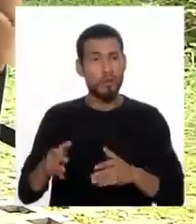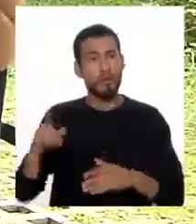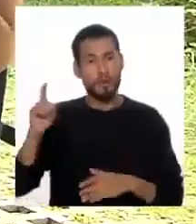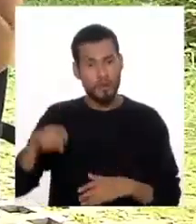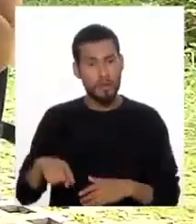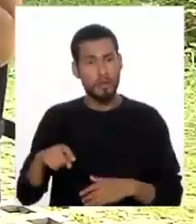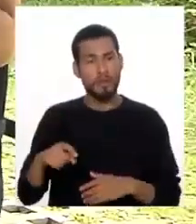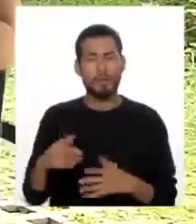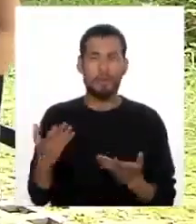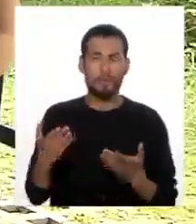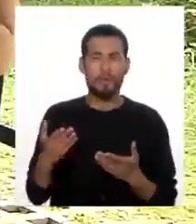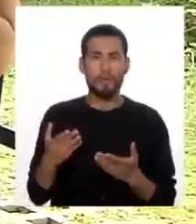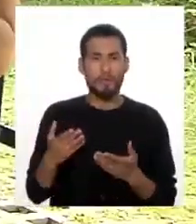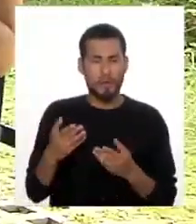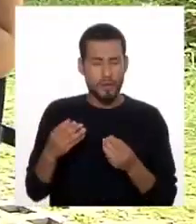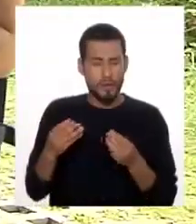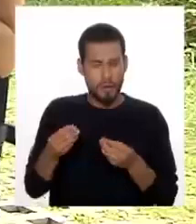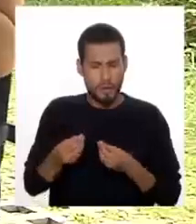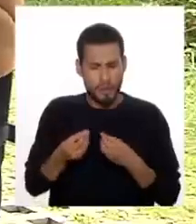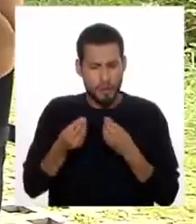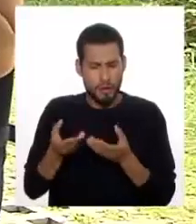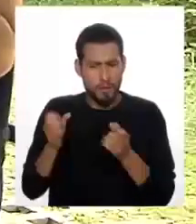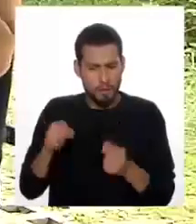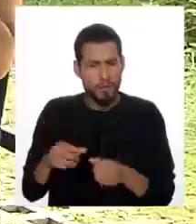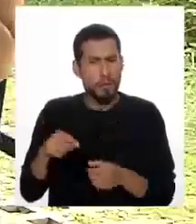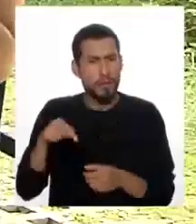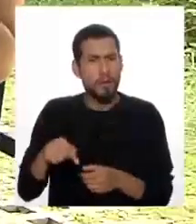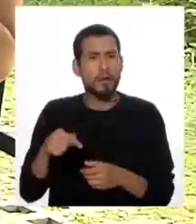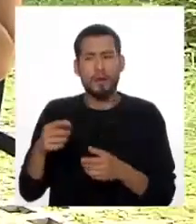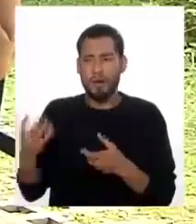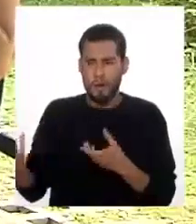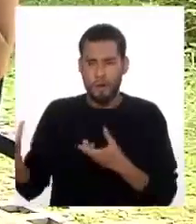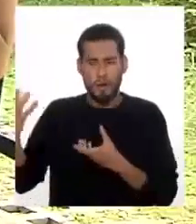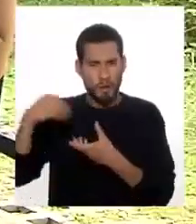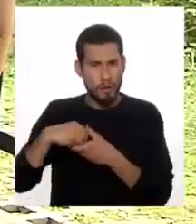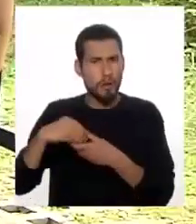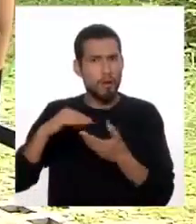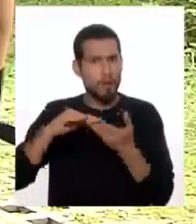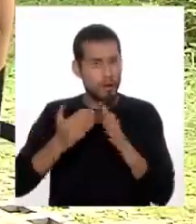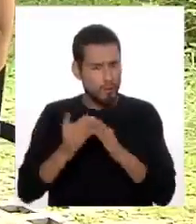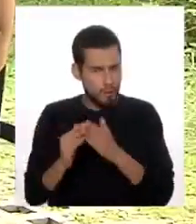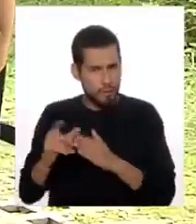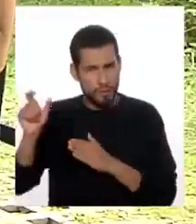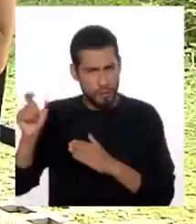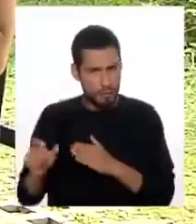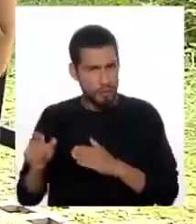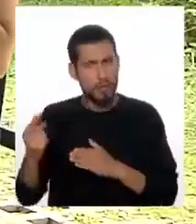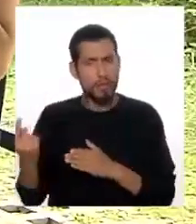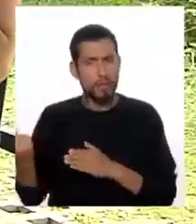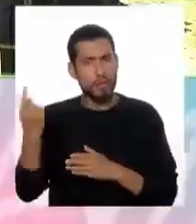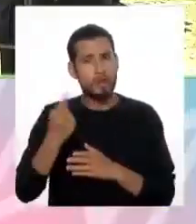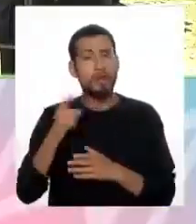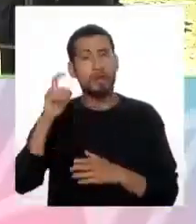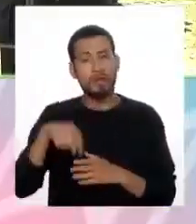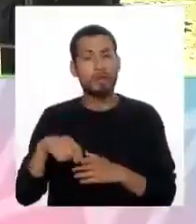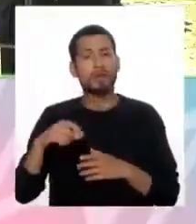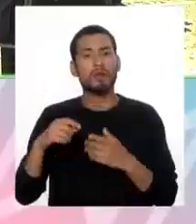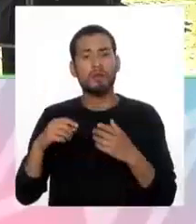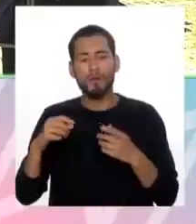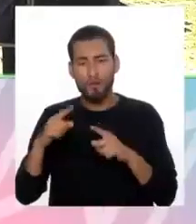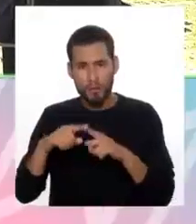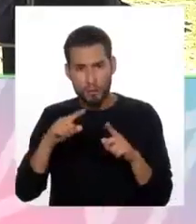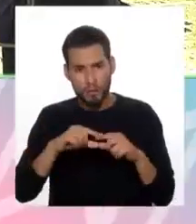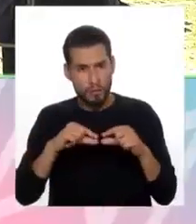que propiciar de que la persona pueda integrarse también a la comunidad, entonces para esto se tienen que crear ciertos